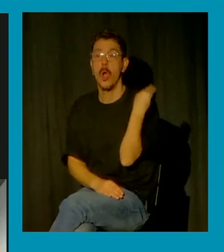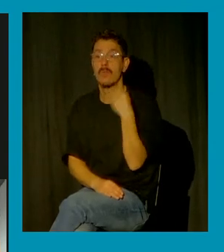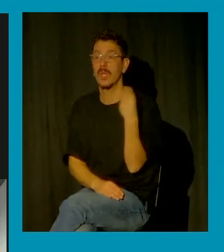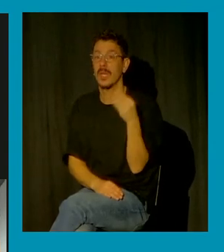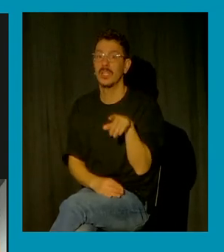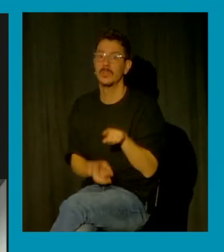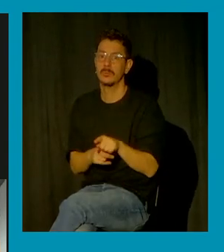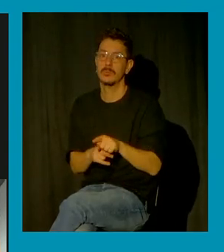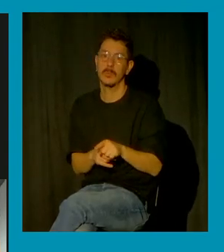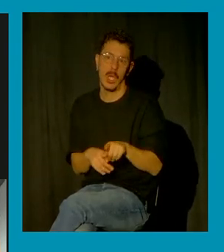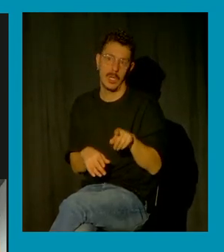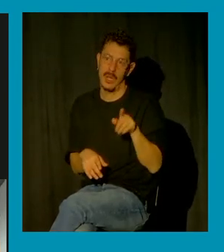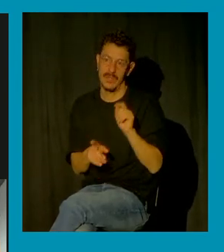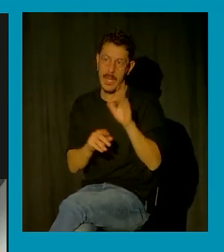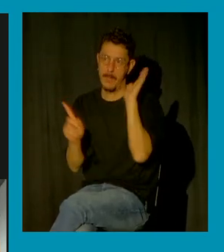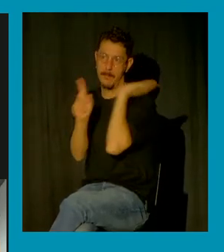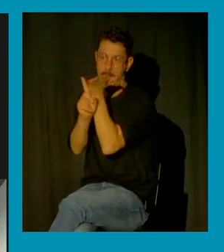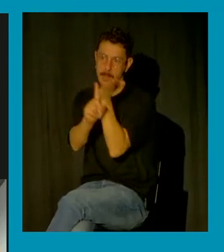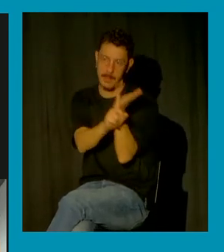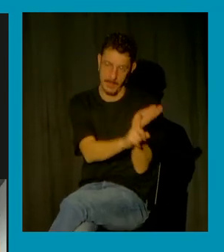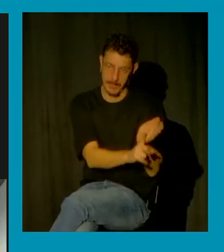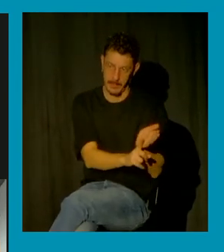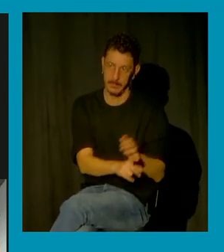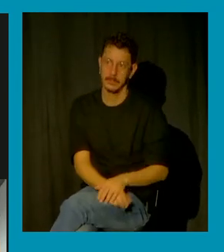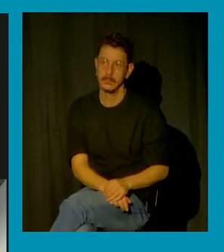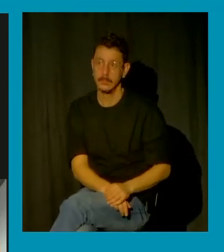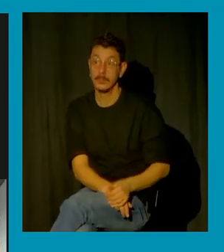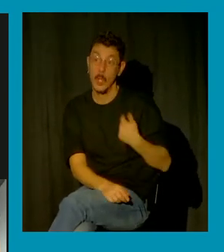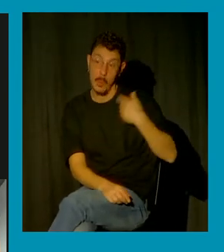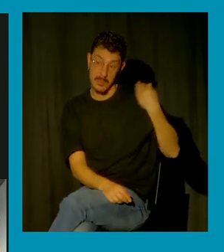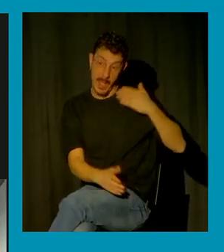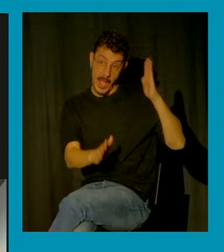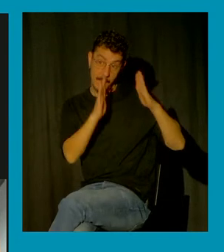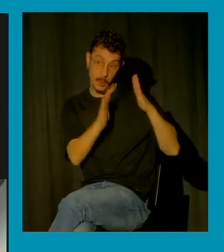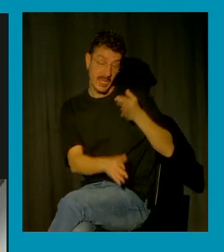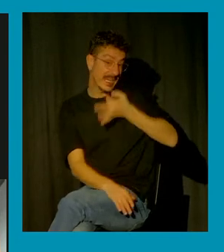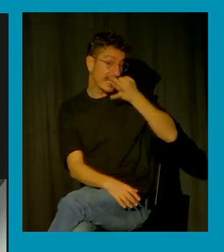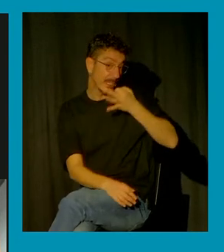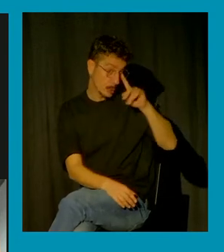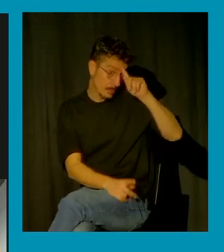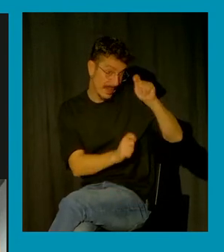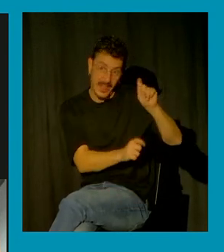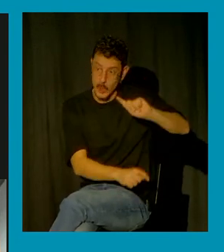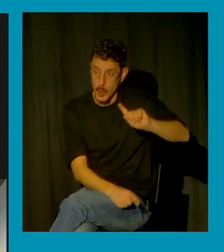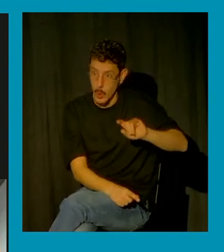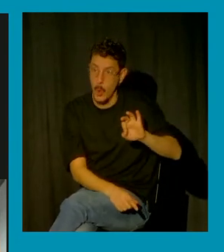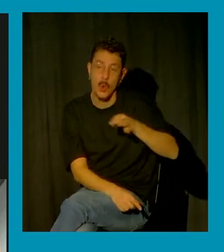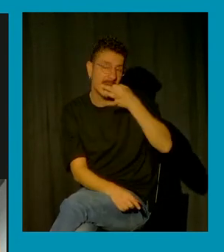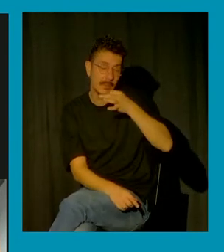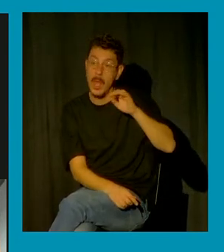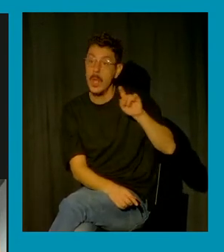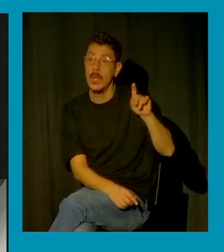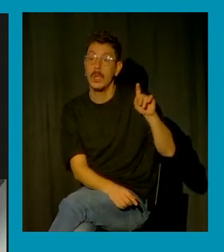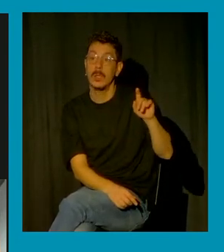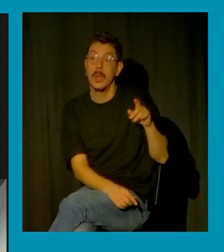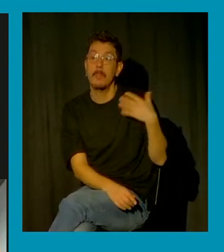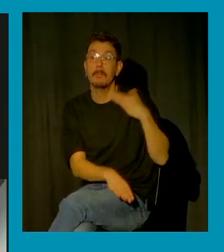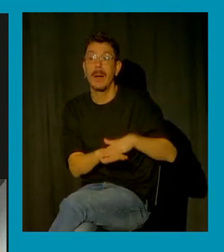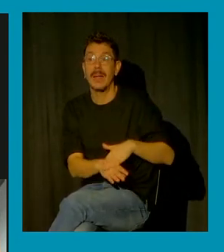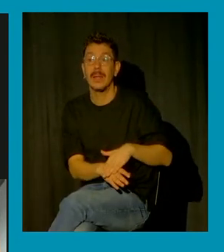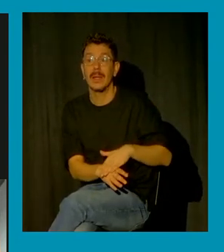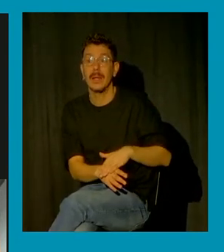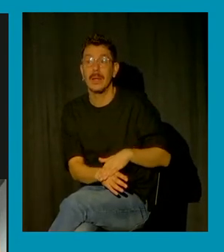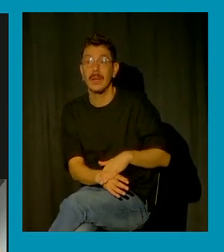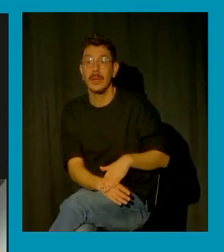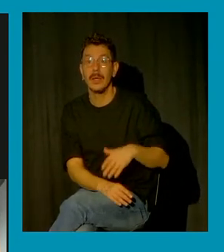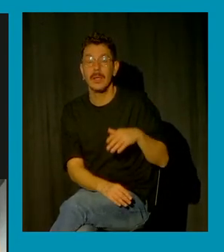no lo llamaba relato o no lo llamaba narrativa porque para hablar de un relato y para hablar de una narrativa hay que